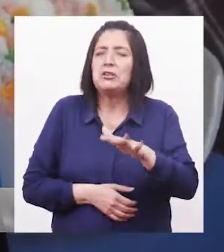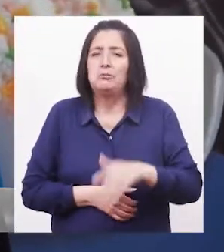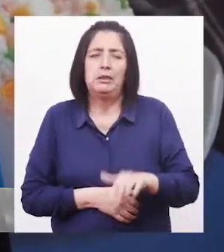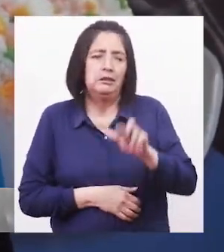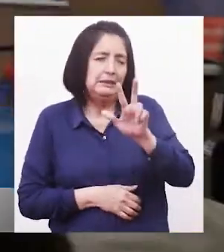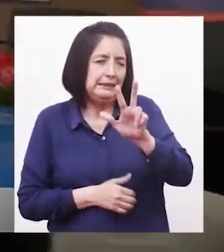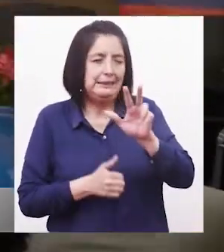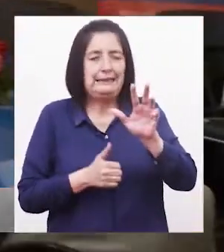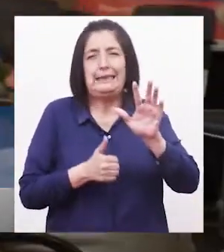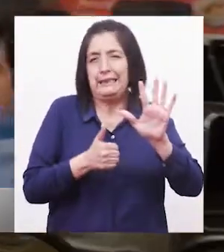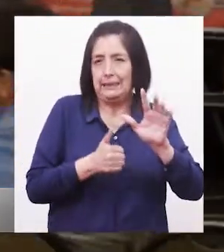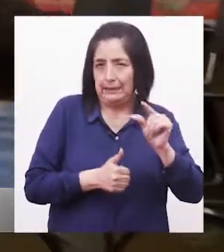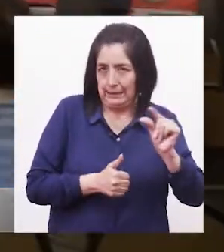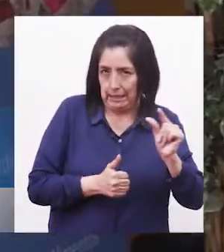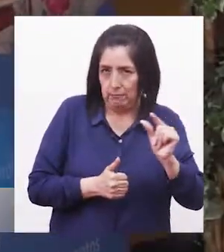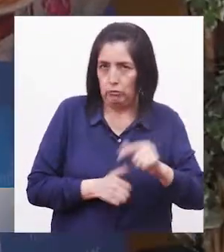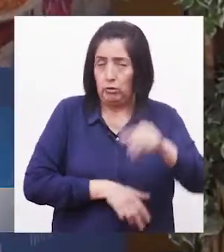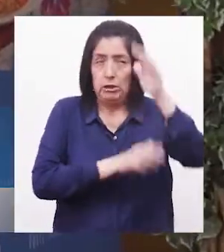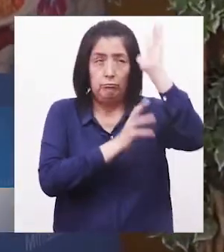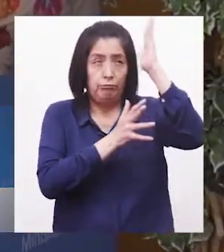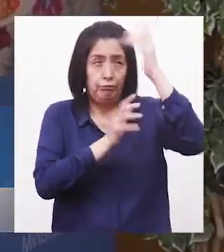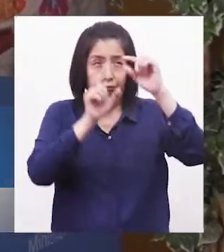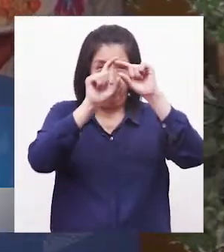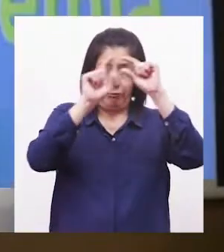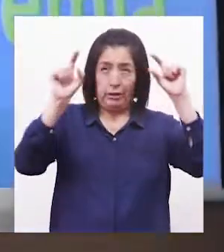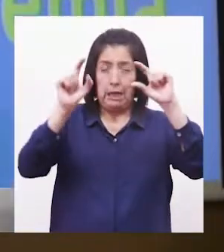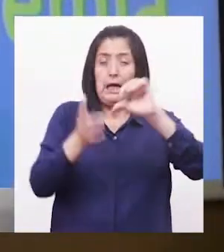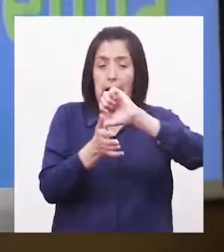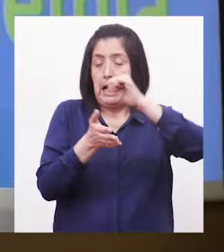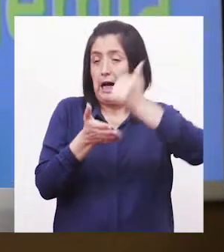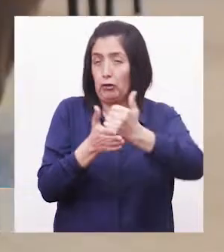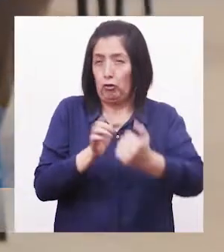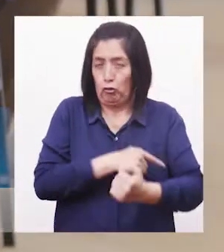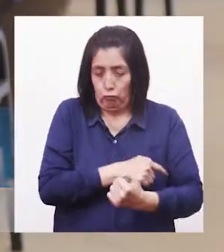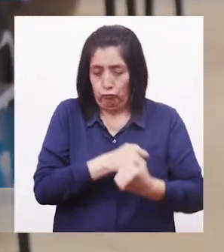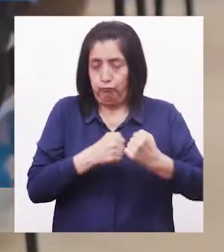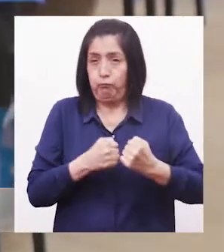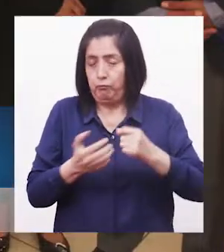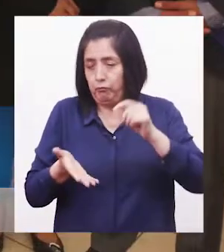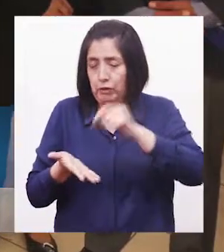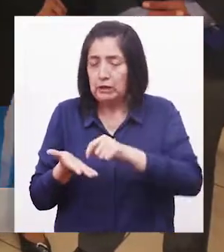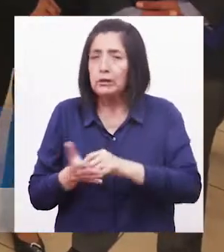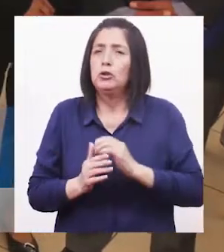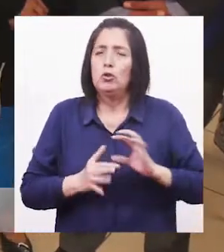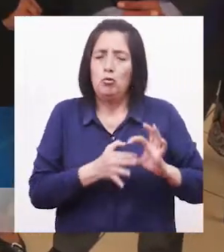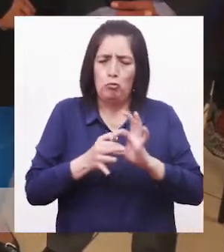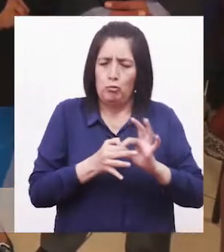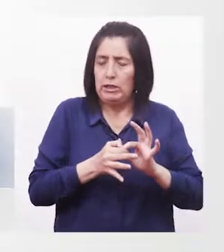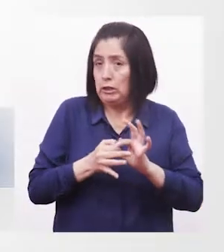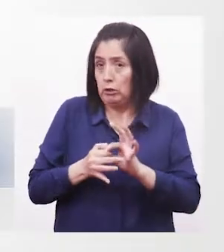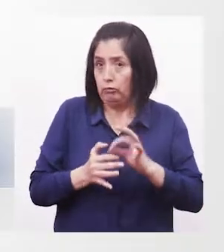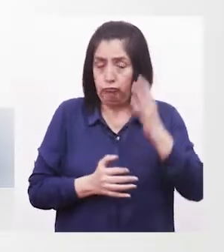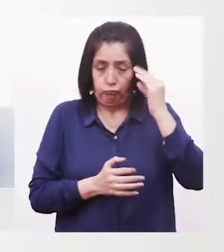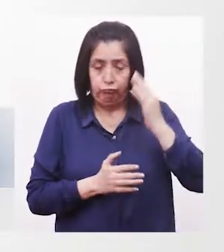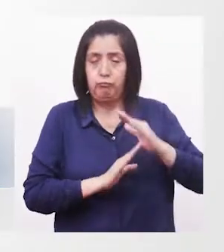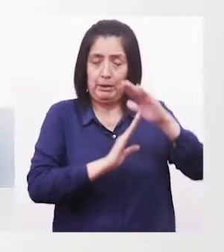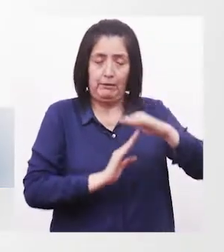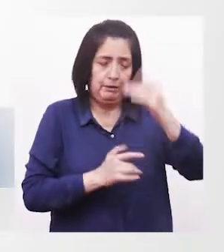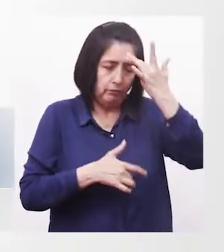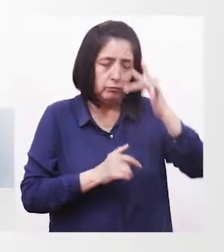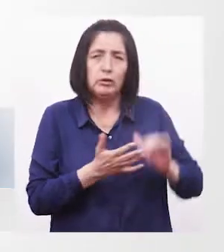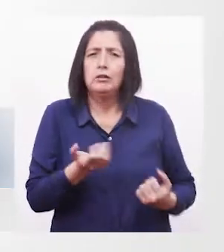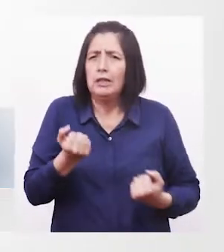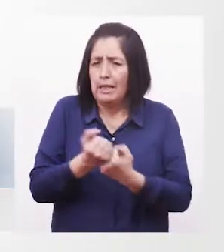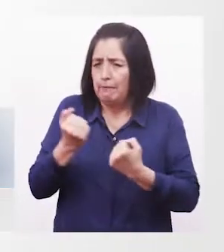36 gramos. En el foro denominado Arroz Fortificado Unidos contra la Anemia en Chiclayo, organizado con el apoyo del Programa